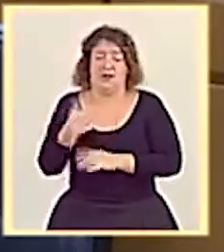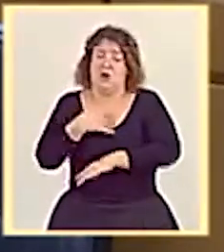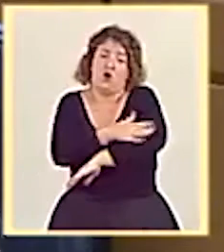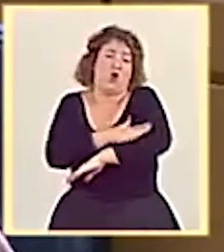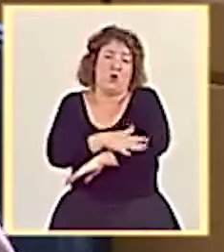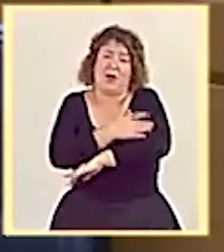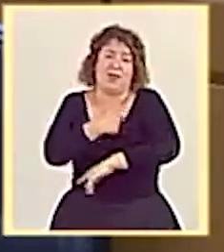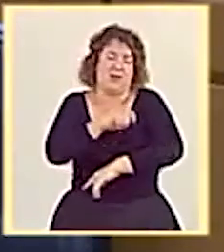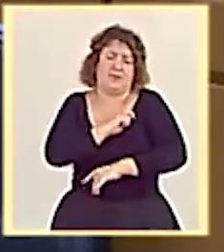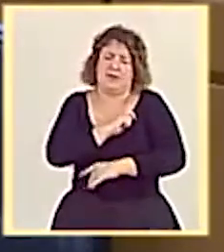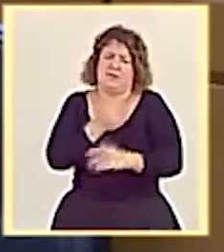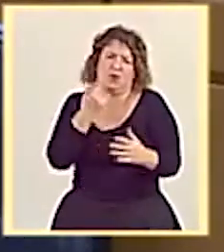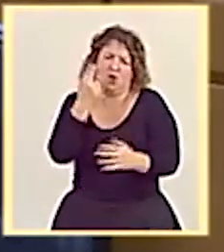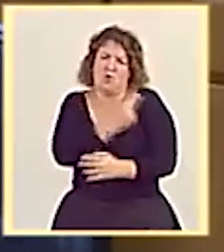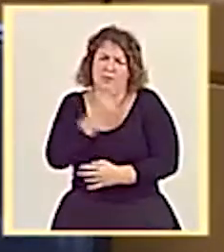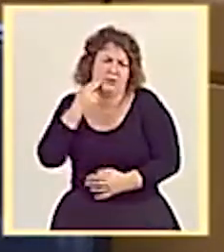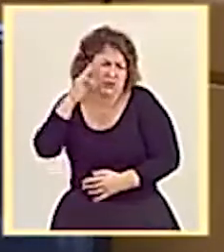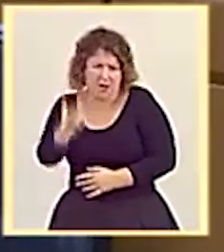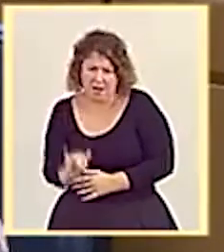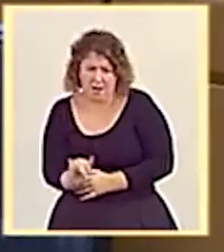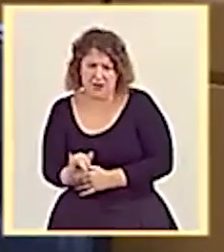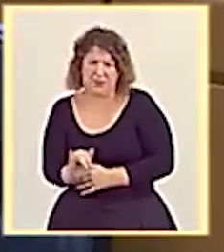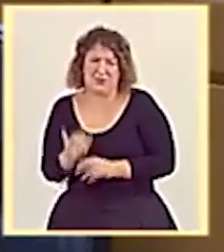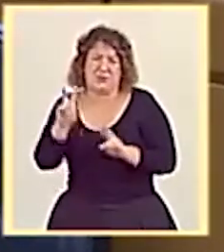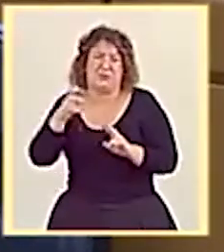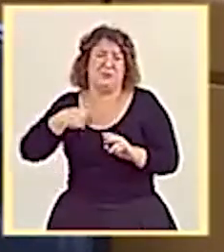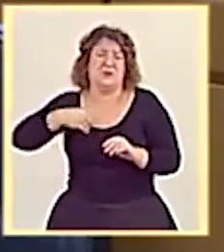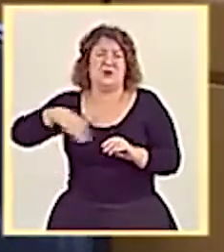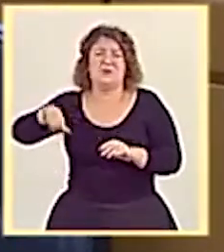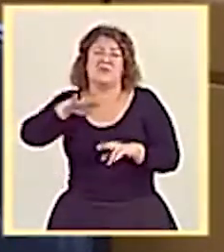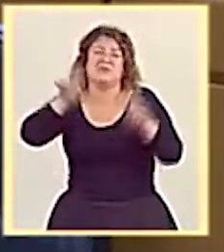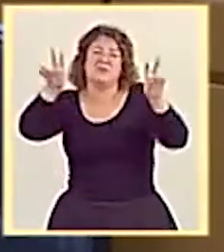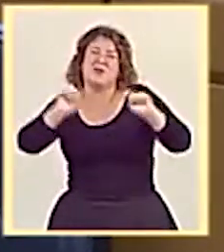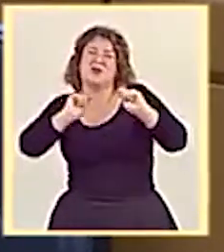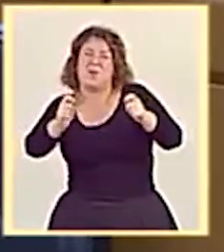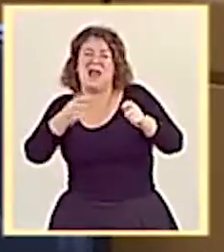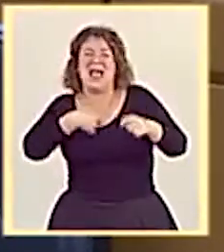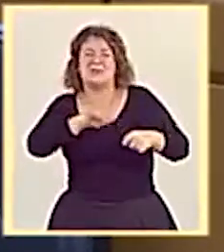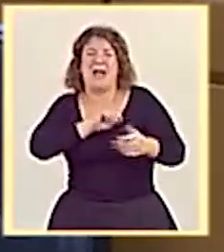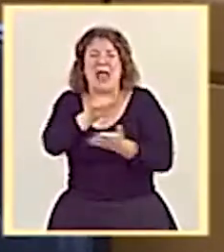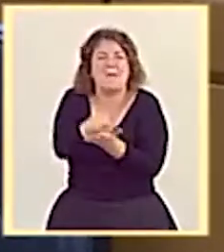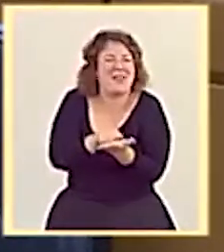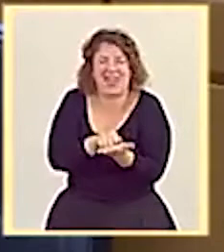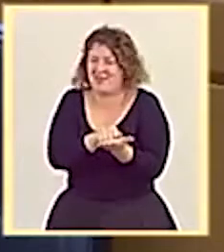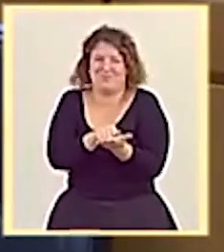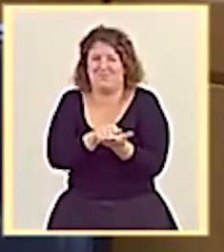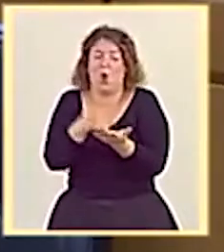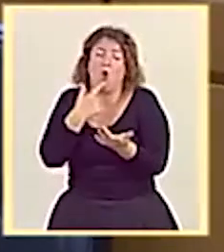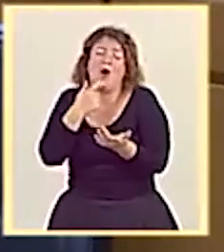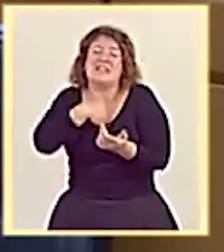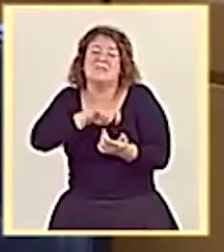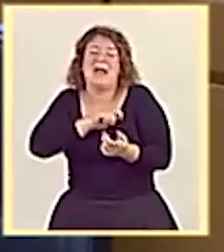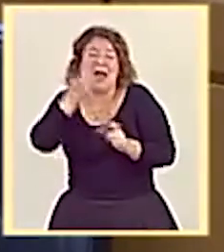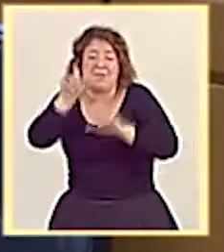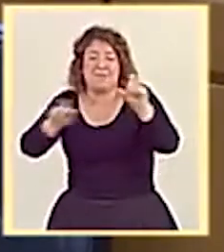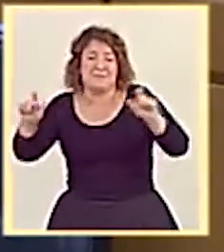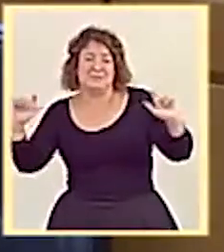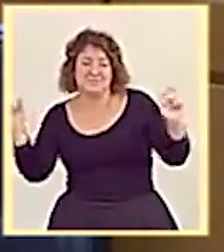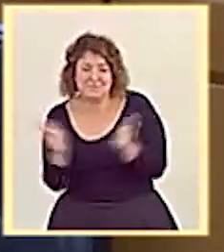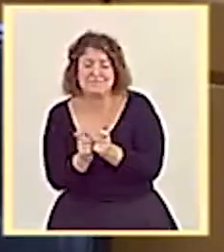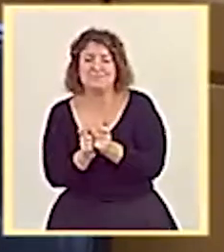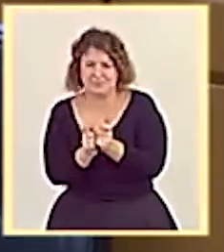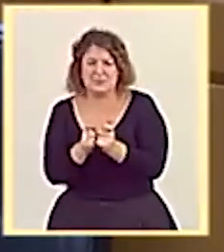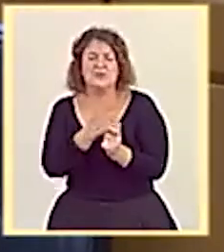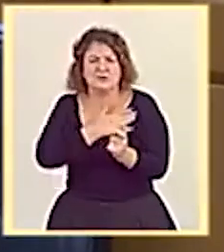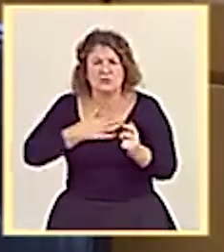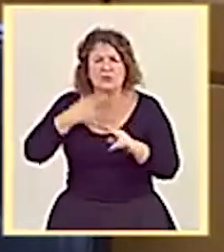con la probablemente mal llamada España vaciada o por la España despoblada, es patente y a lo largo de esta legislatura impulsaremos una